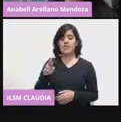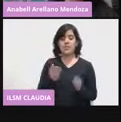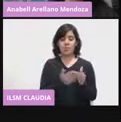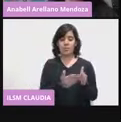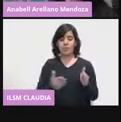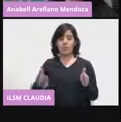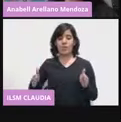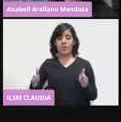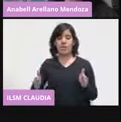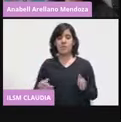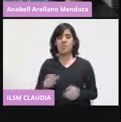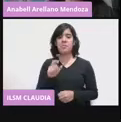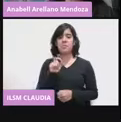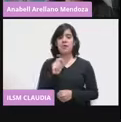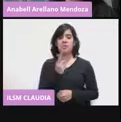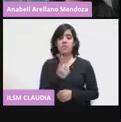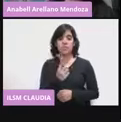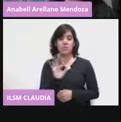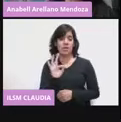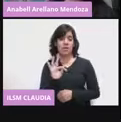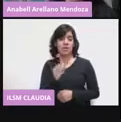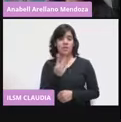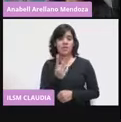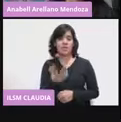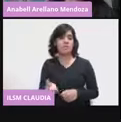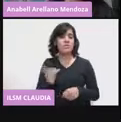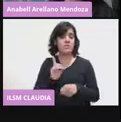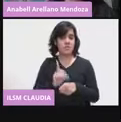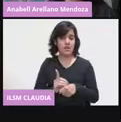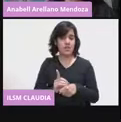desde 21 a 42 días.